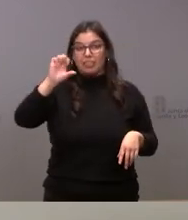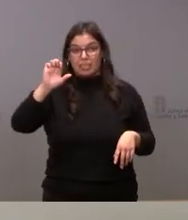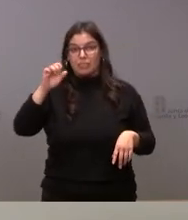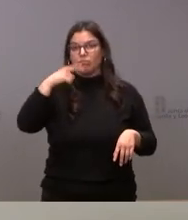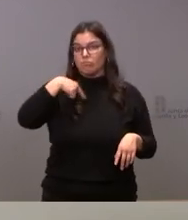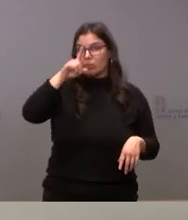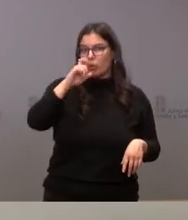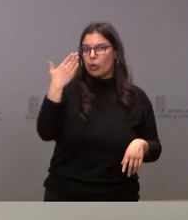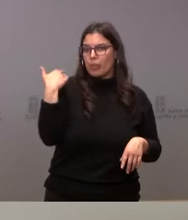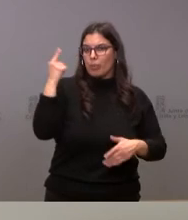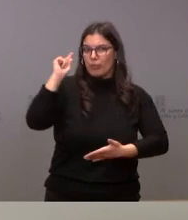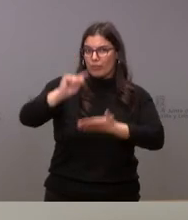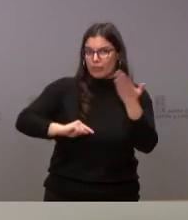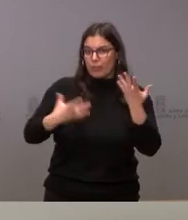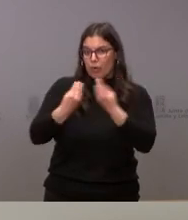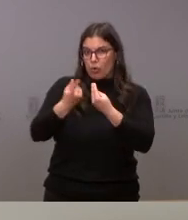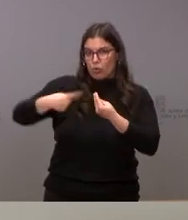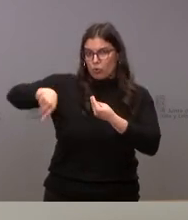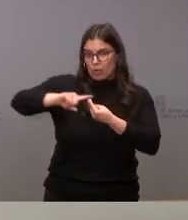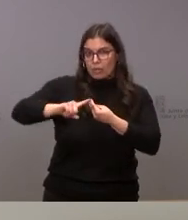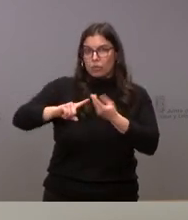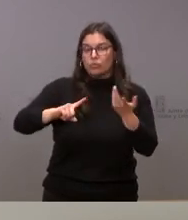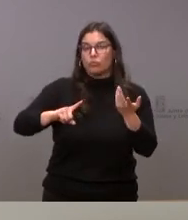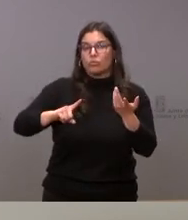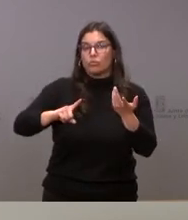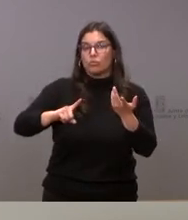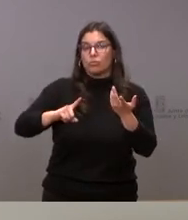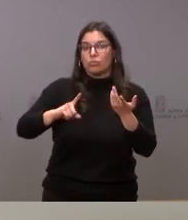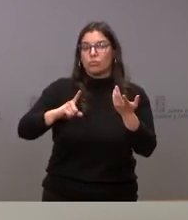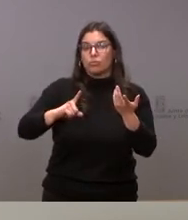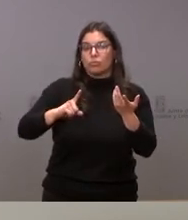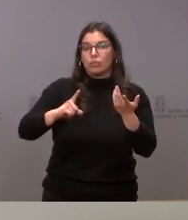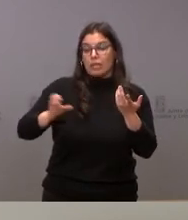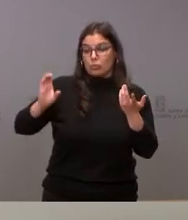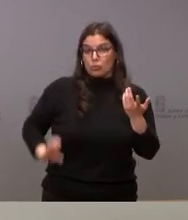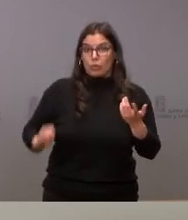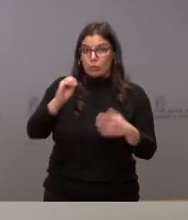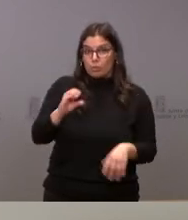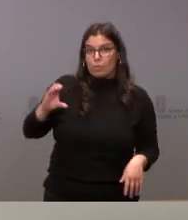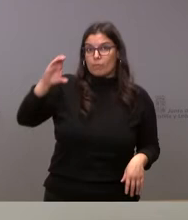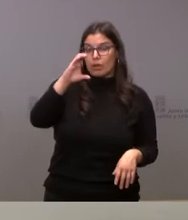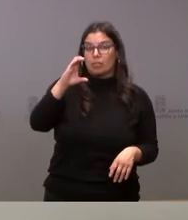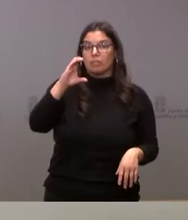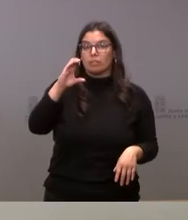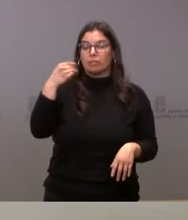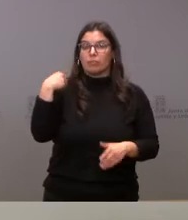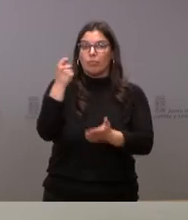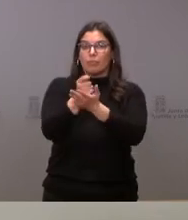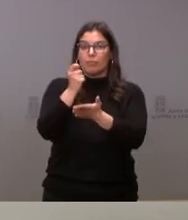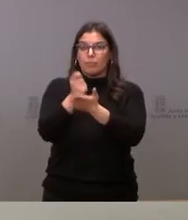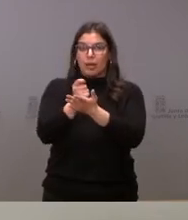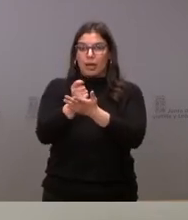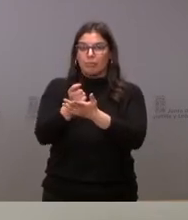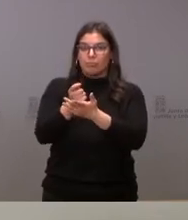recientemente con ese sindicato una subida salarial de las retribuciones del personal